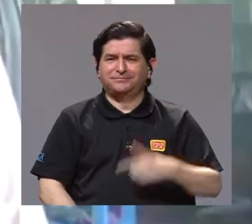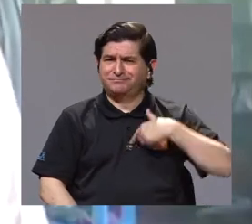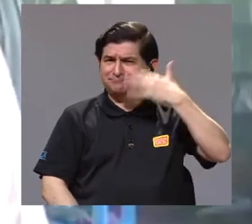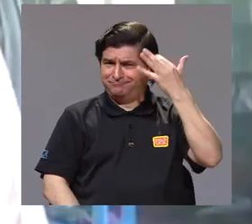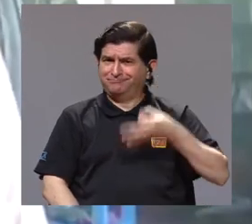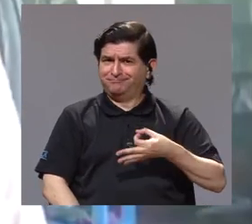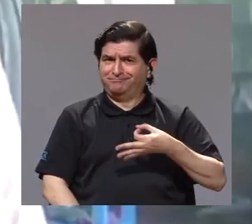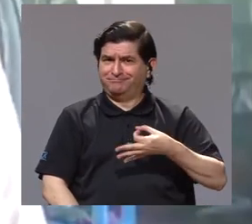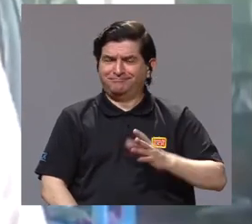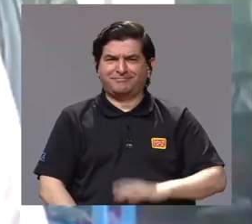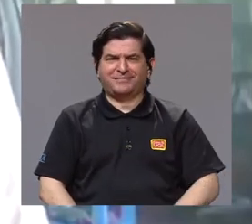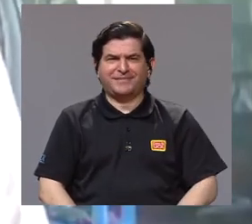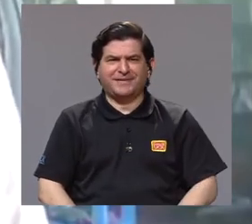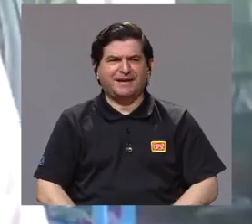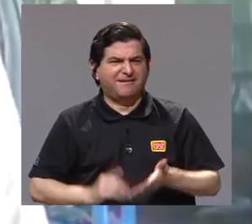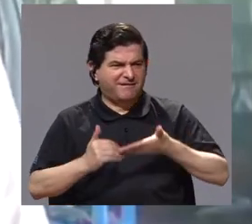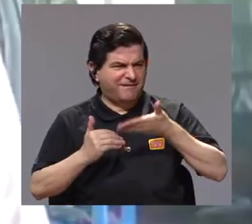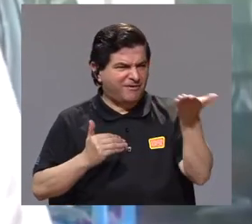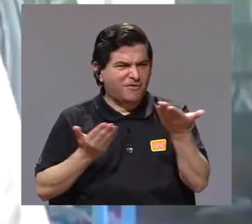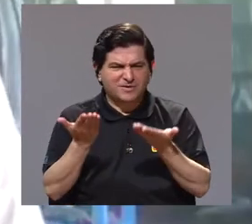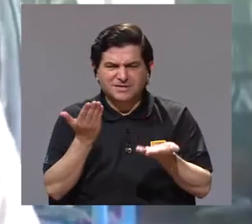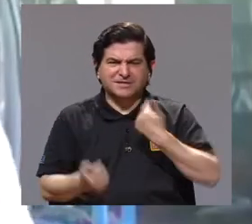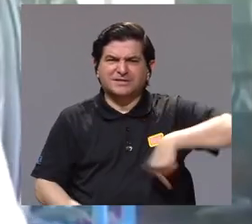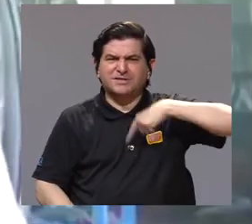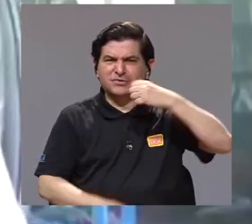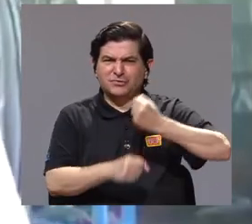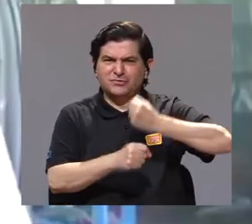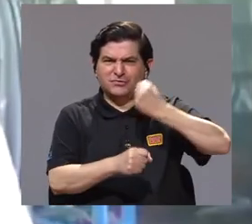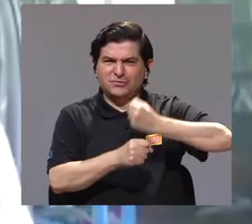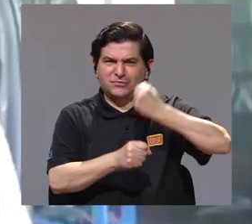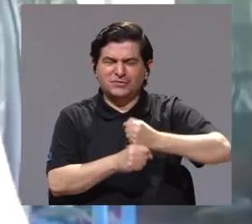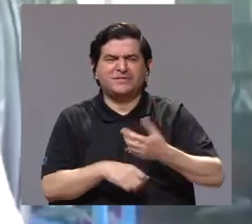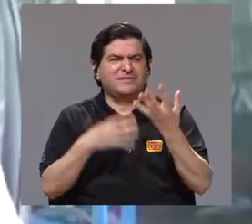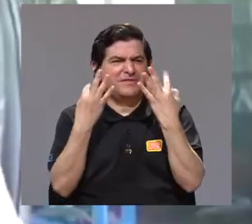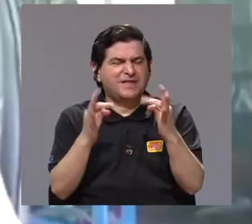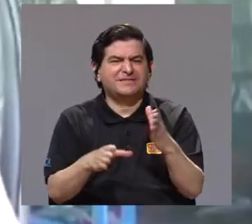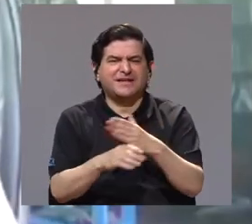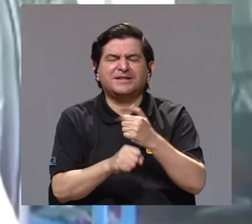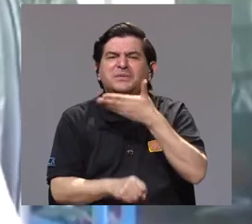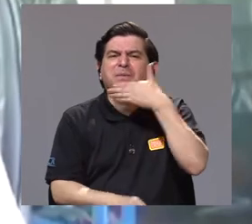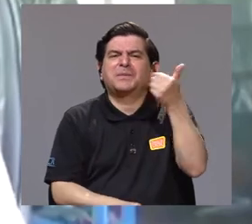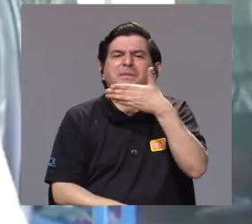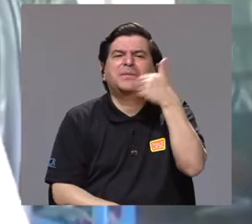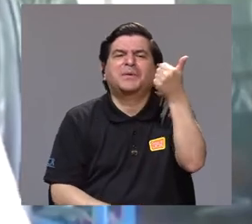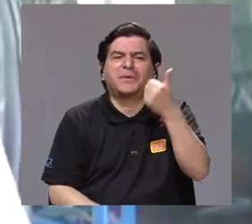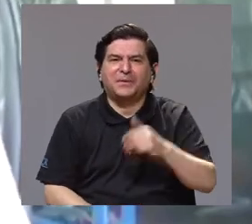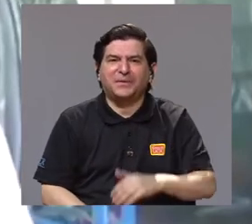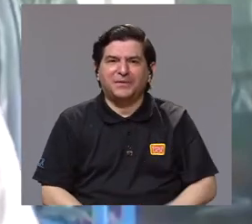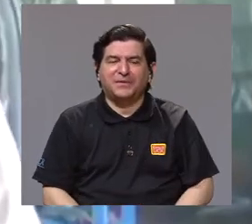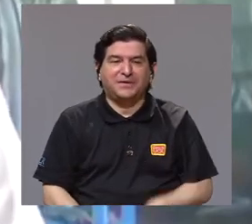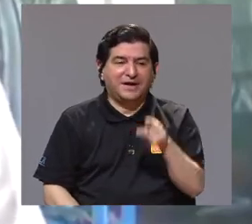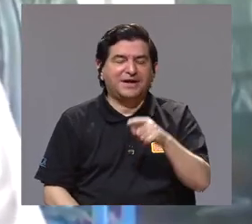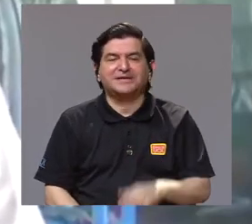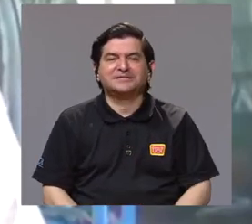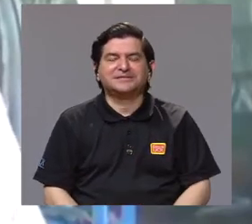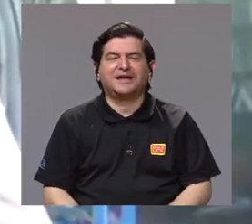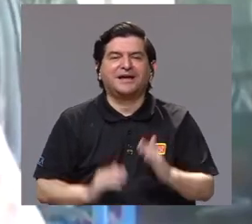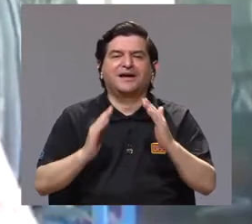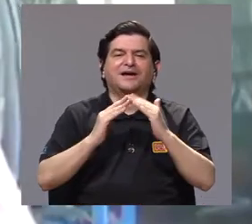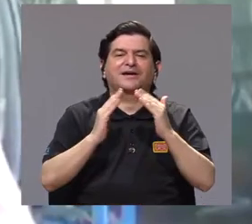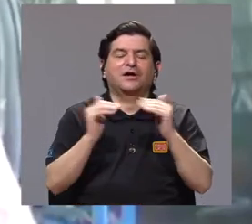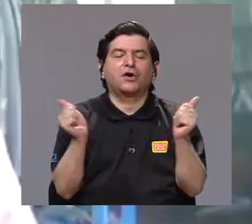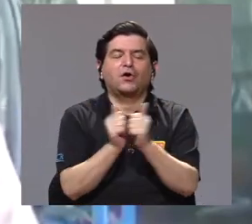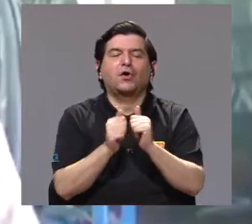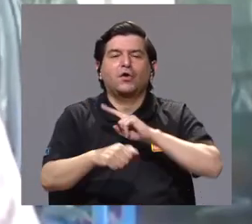Yo creo que entre las cosas que hemos ido trabajando y hemos estado tratando de hacer mejor es esa